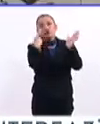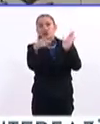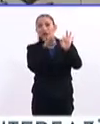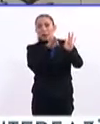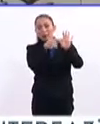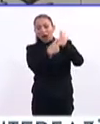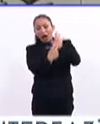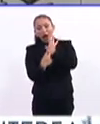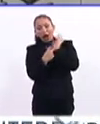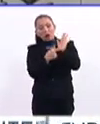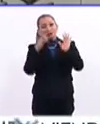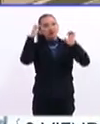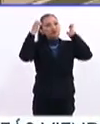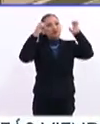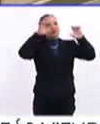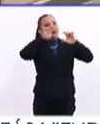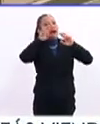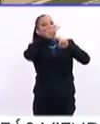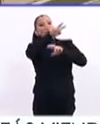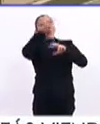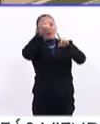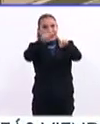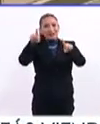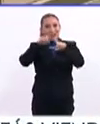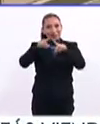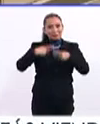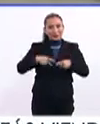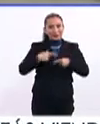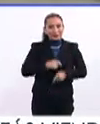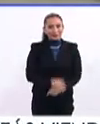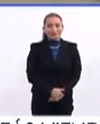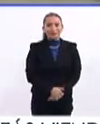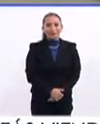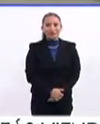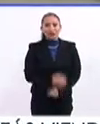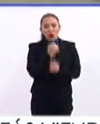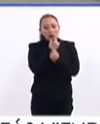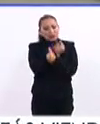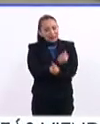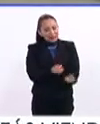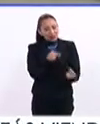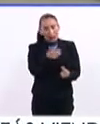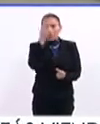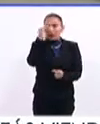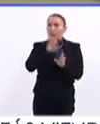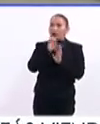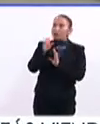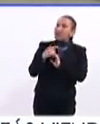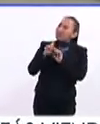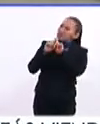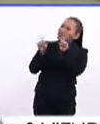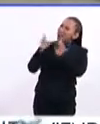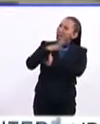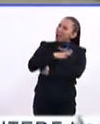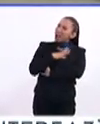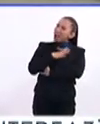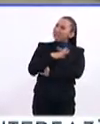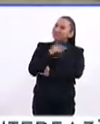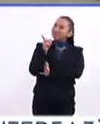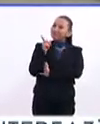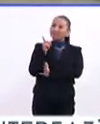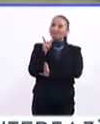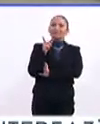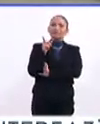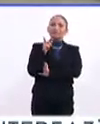trabajo y ser expuesto ante la mirada de diferentes públicos. Los niños aprenden por ejemplo la diferencia que hay entre